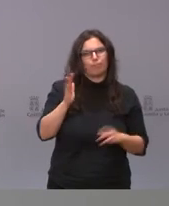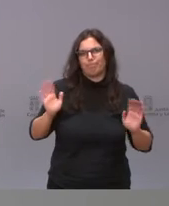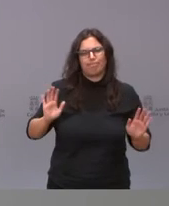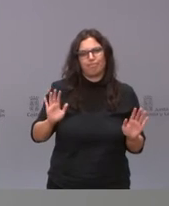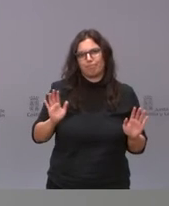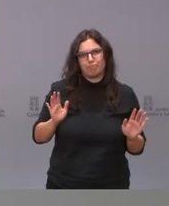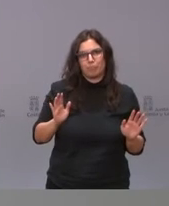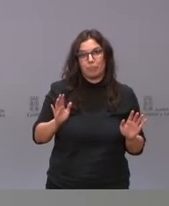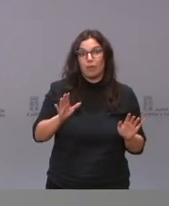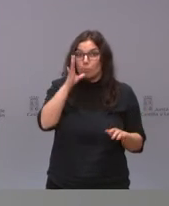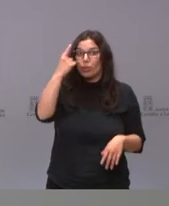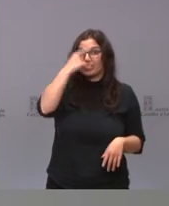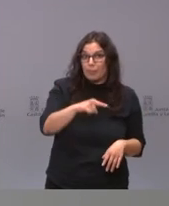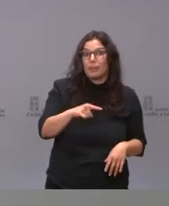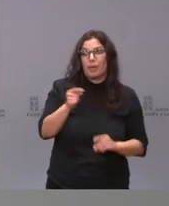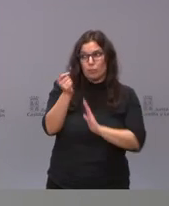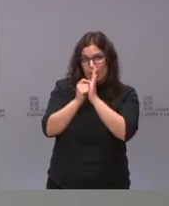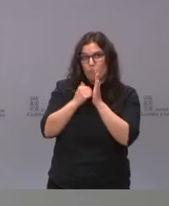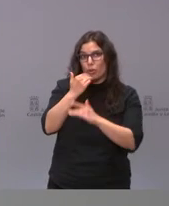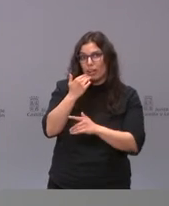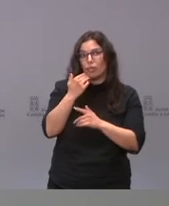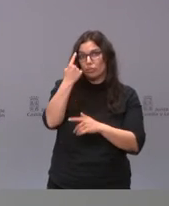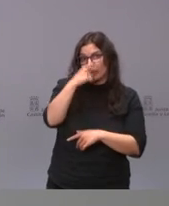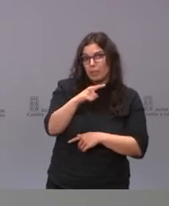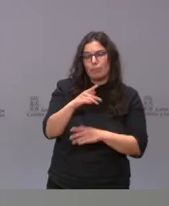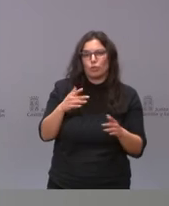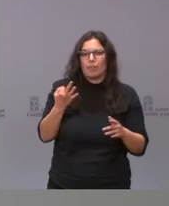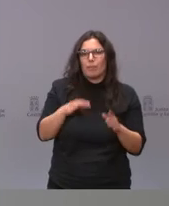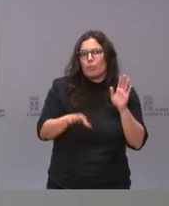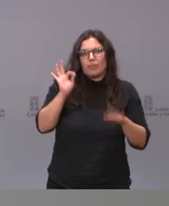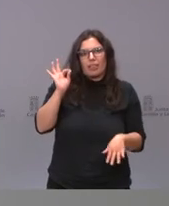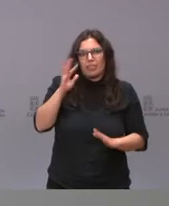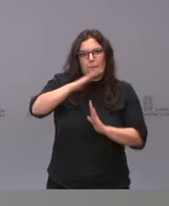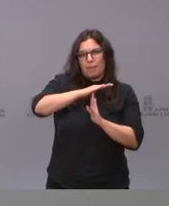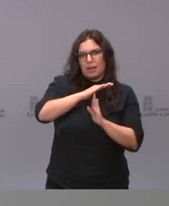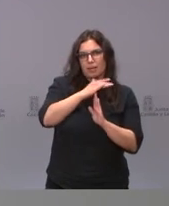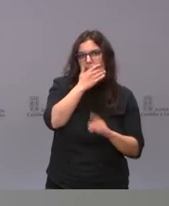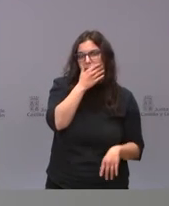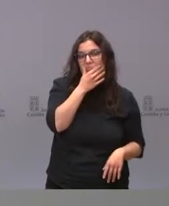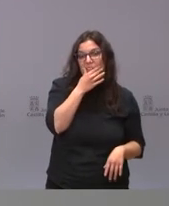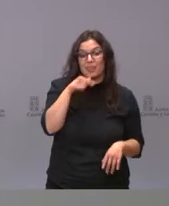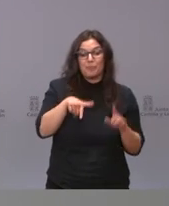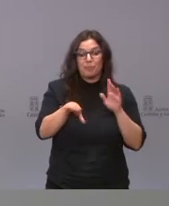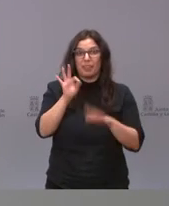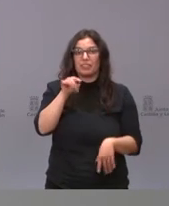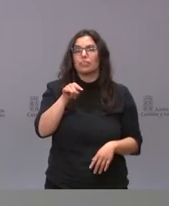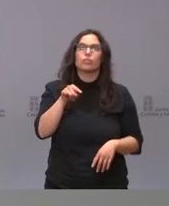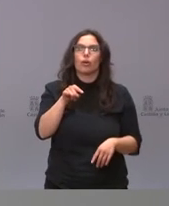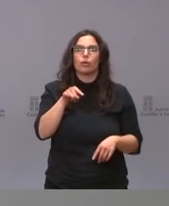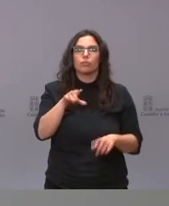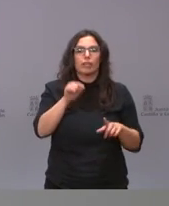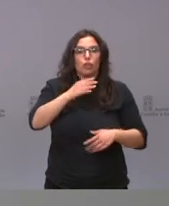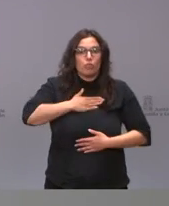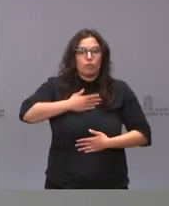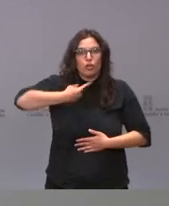teniendo conocimiento que iba a haber algún cambio no tomar la decisión de paralizarlo y esto es una decisión que la tomamos nosotros